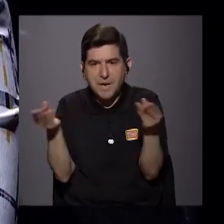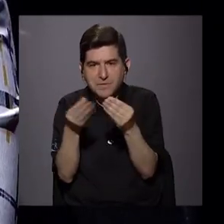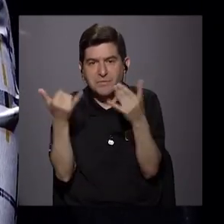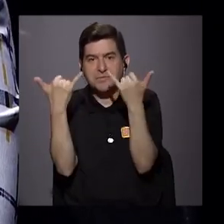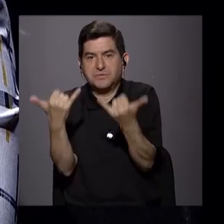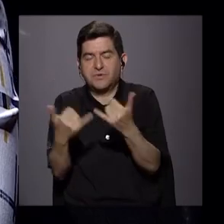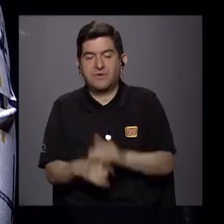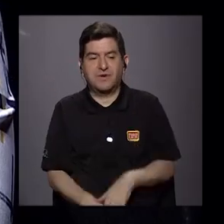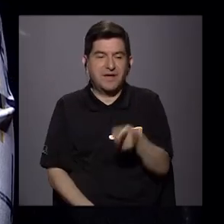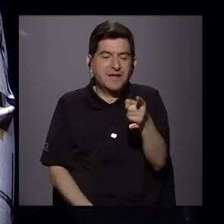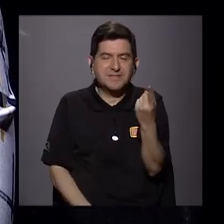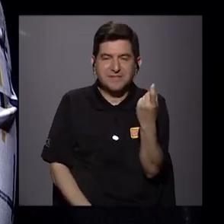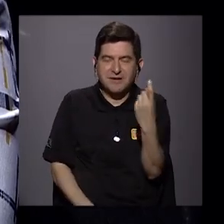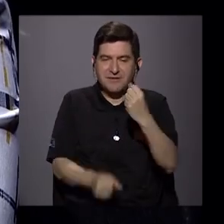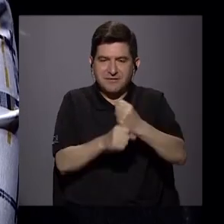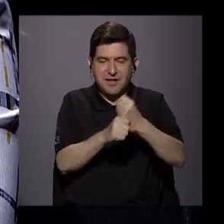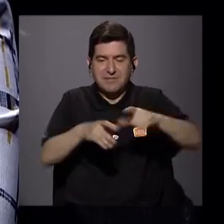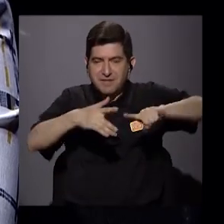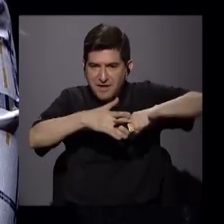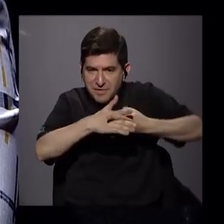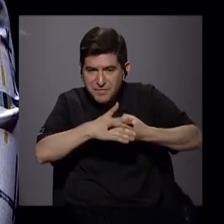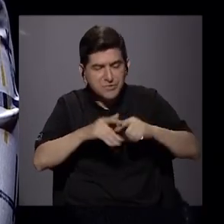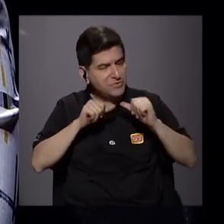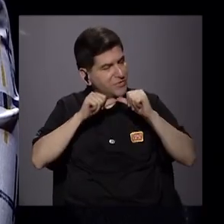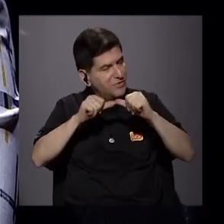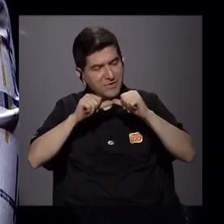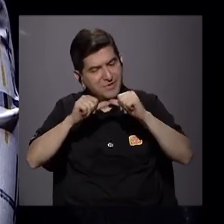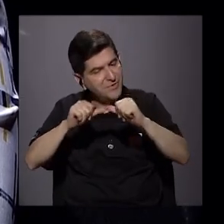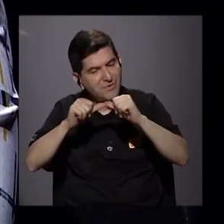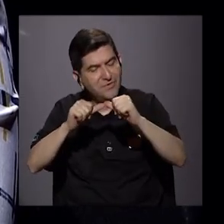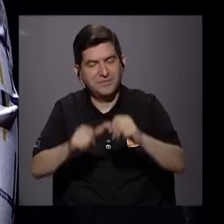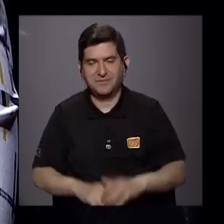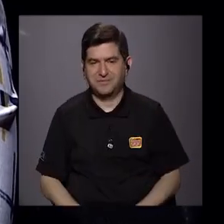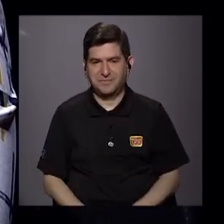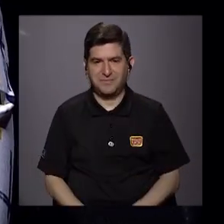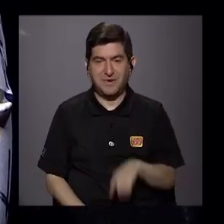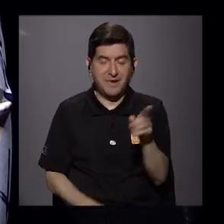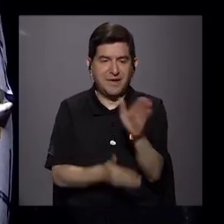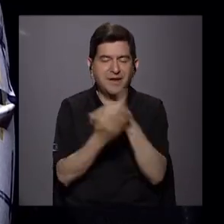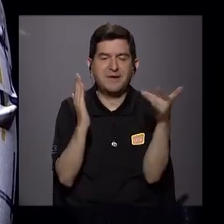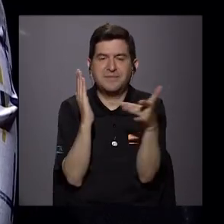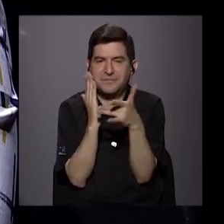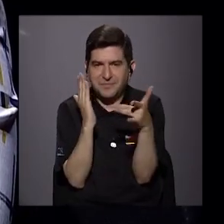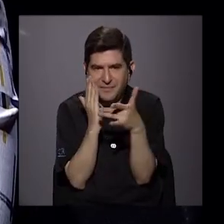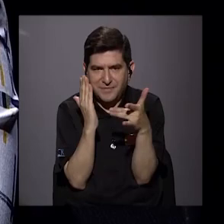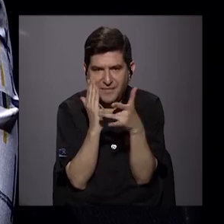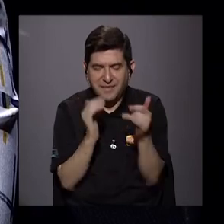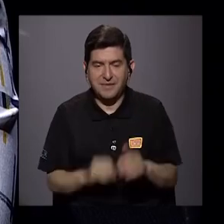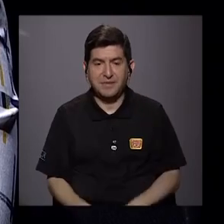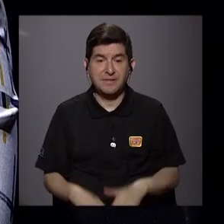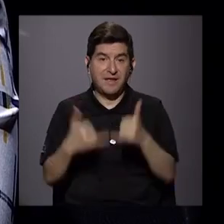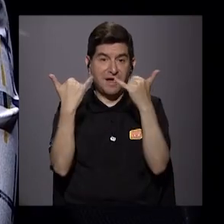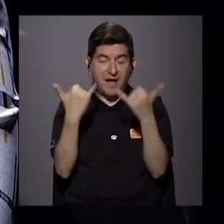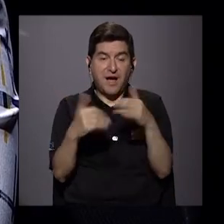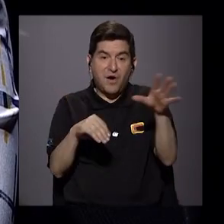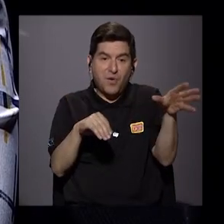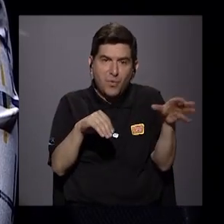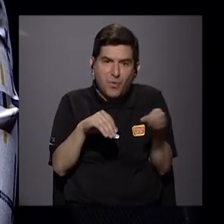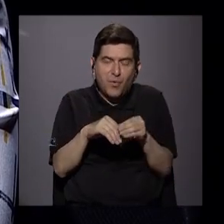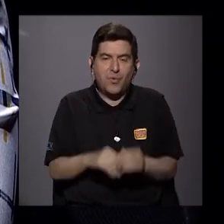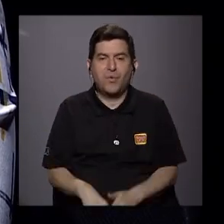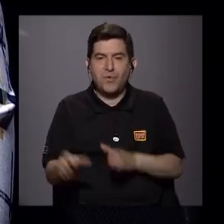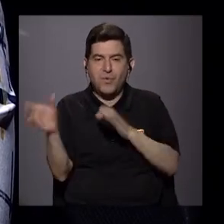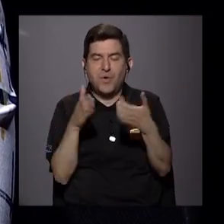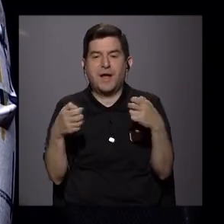desempleo es algo que ya empezó y que va a seguir hacia adelante, ¿verdad? Dentro de esa parte tecnológica, incluso ahora se suma la